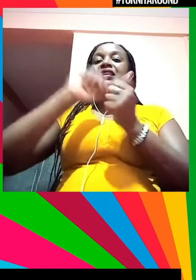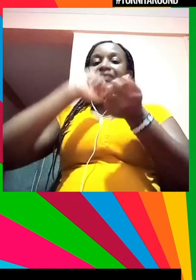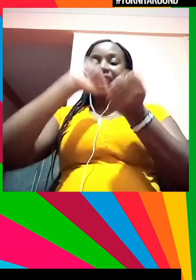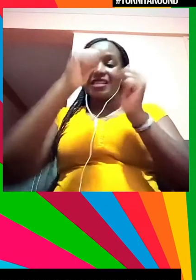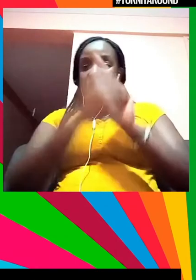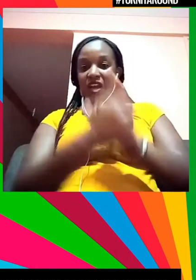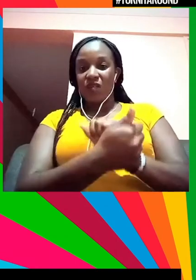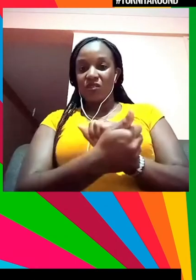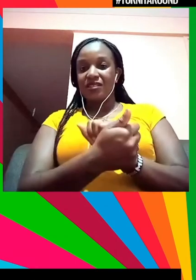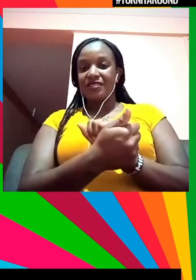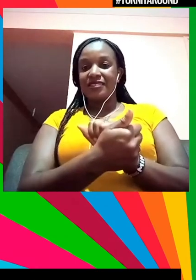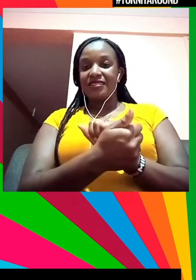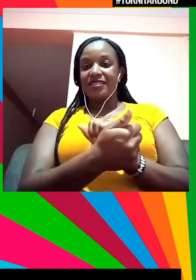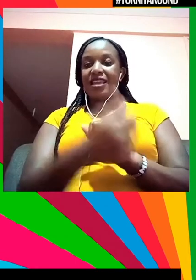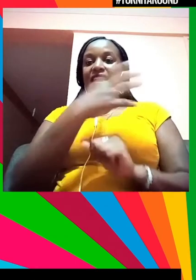turn it around.